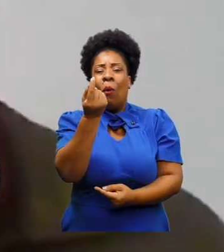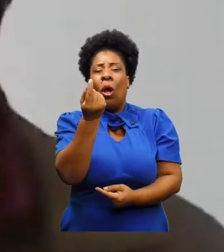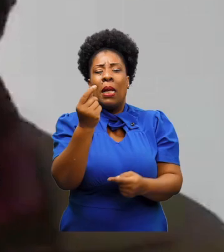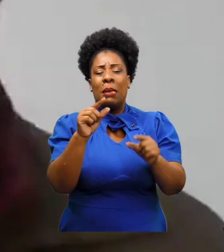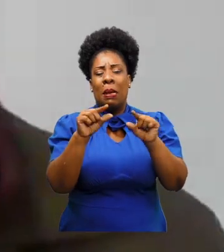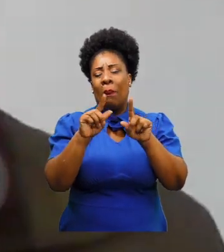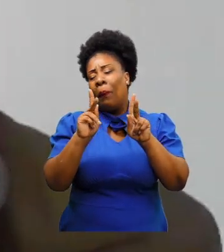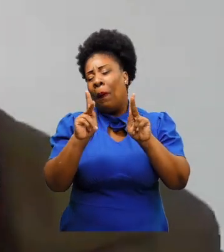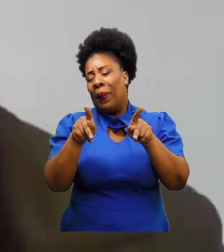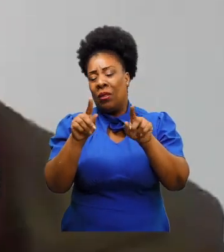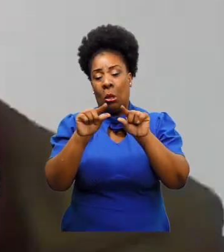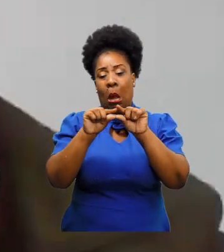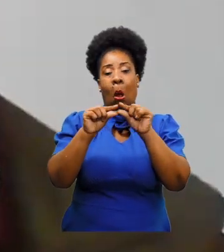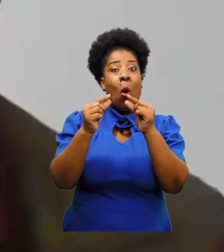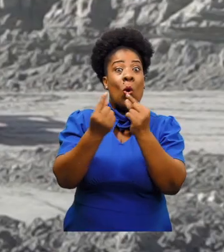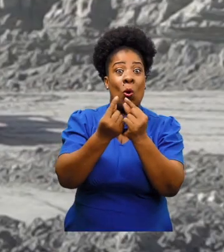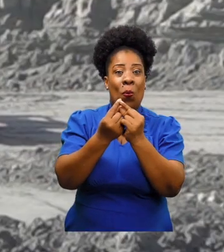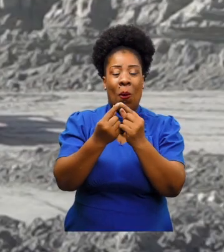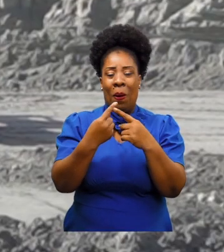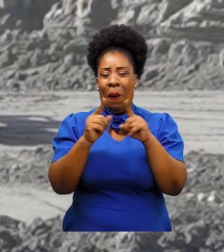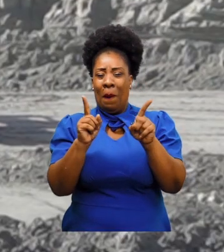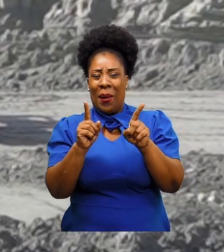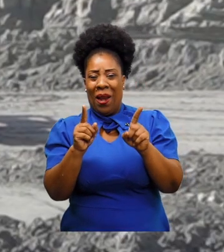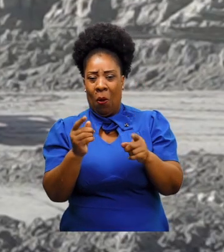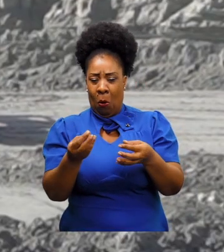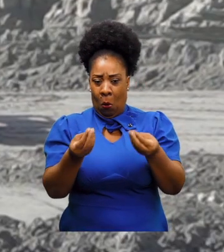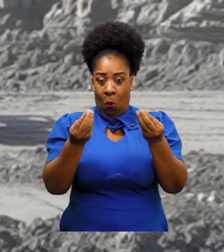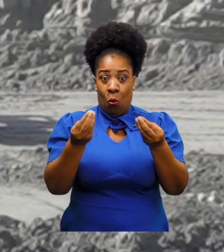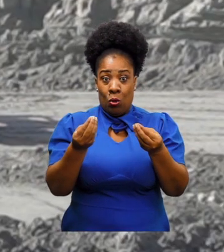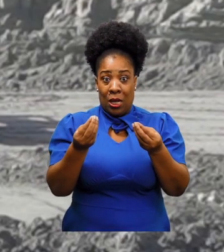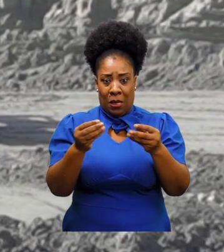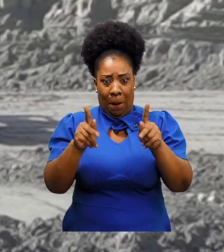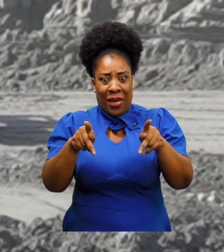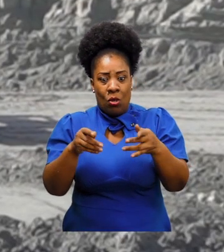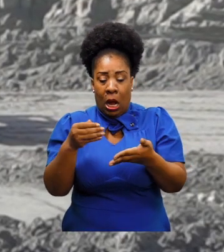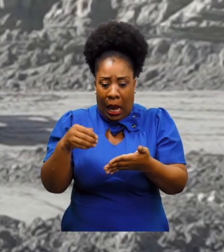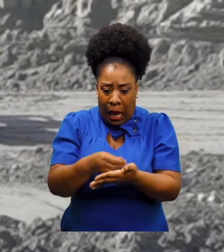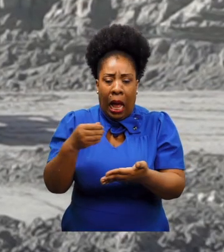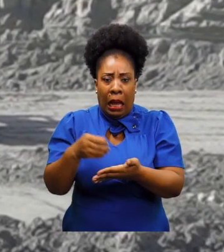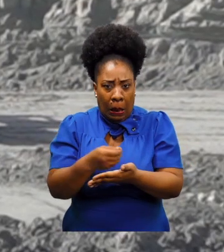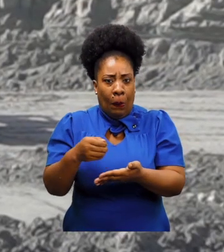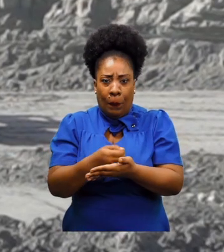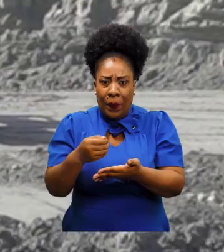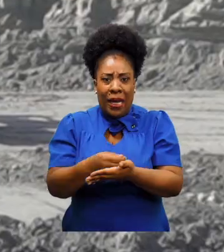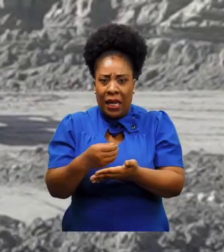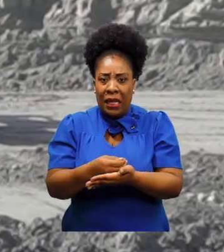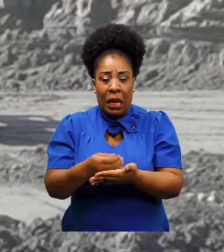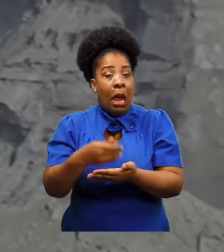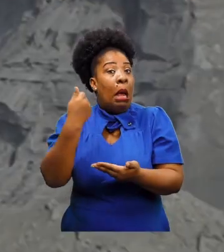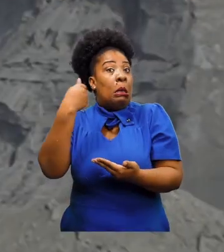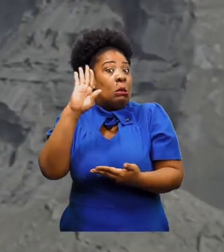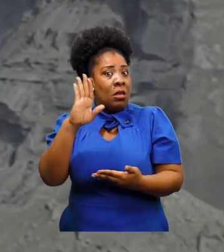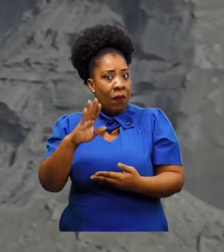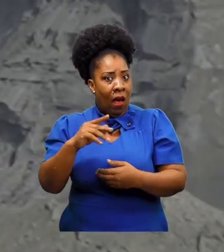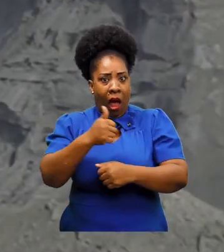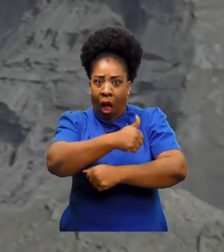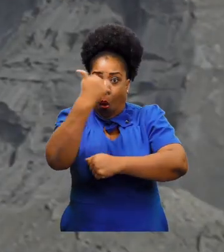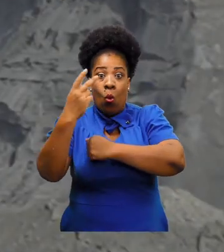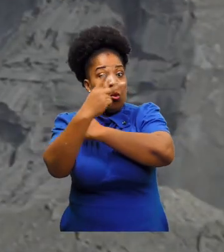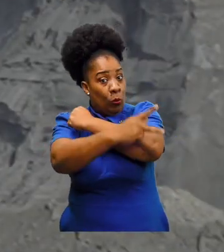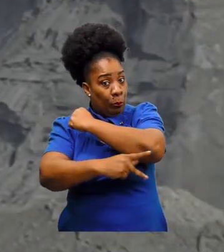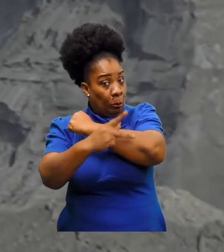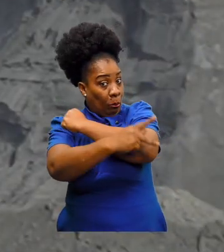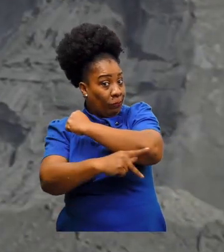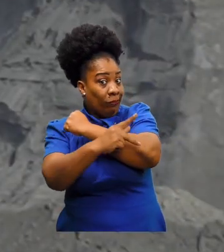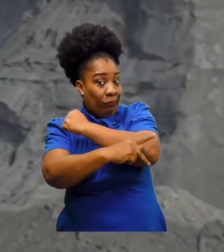siempre, el capital transnacional, con que gran cantidad de la riqueza producida por la minería en Chile se va hacia el extranjero. Sigue